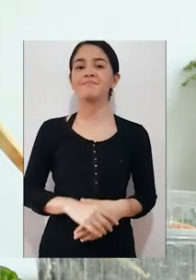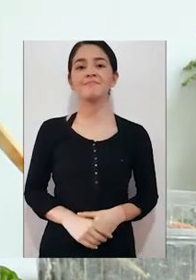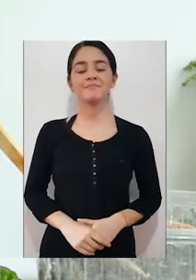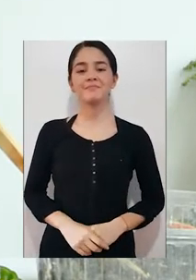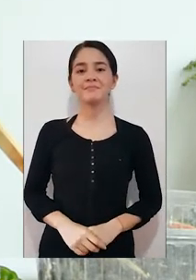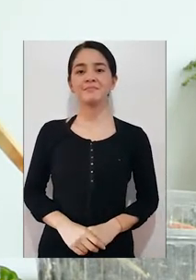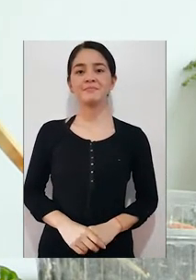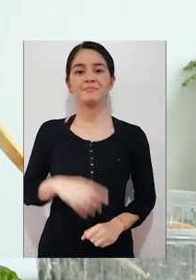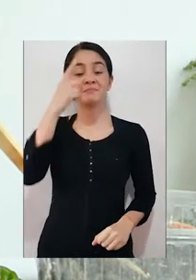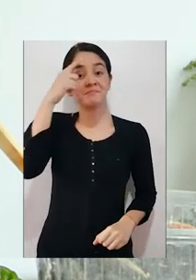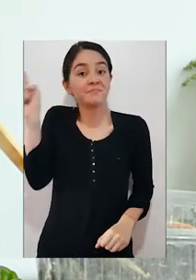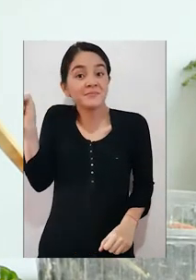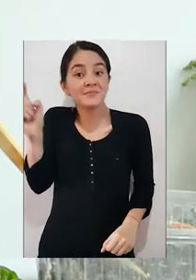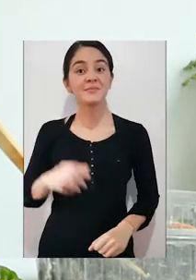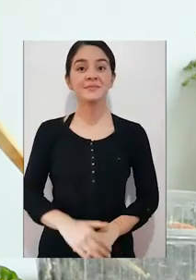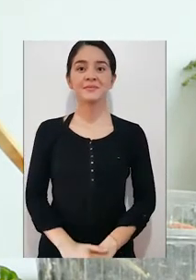para